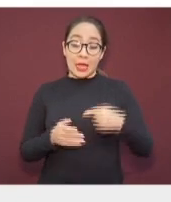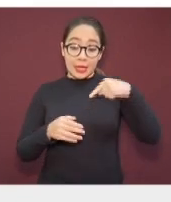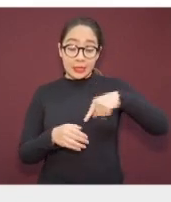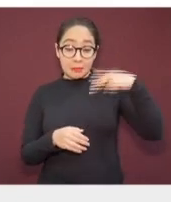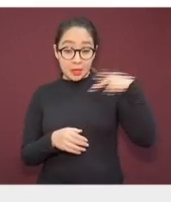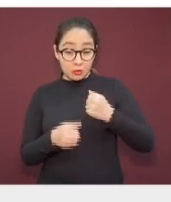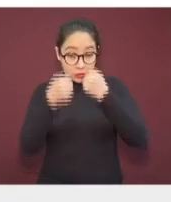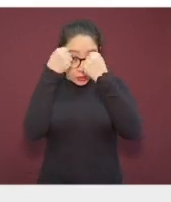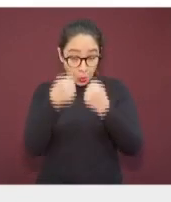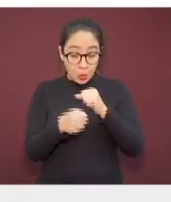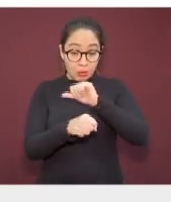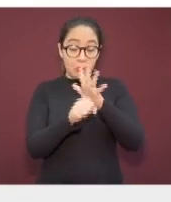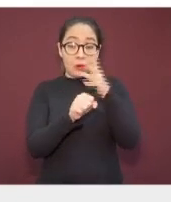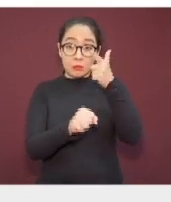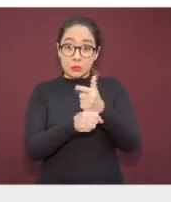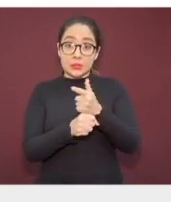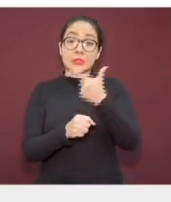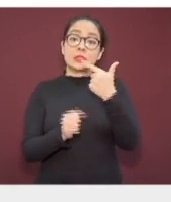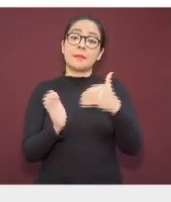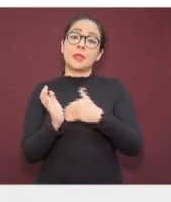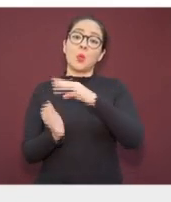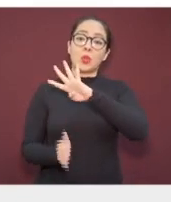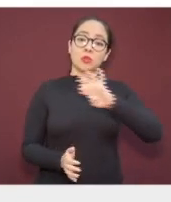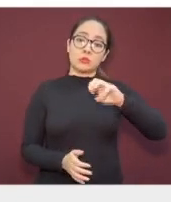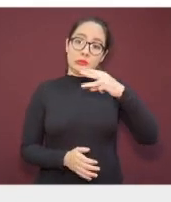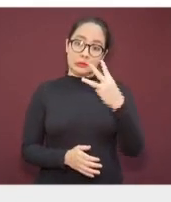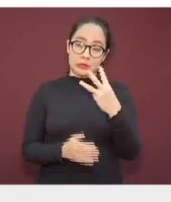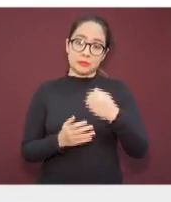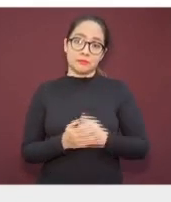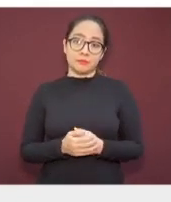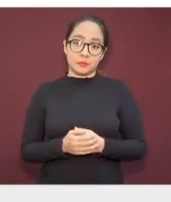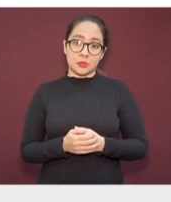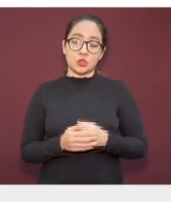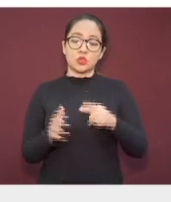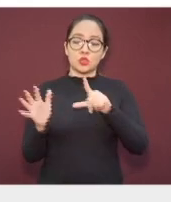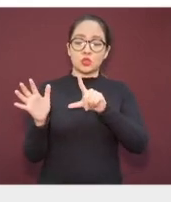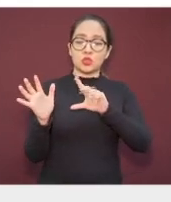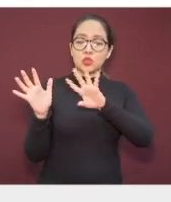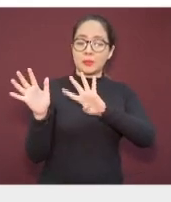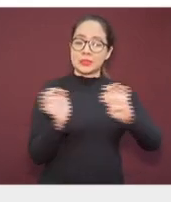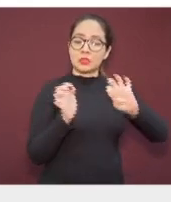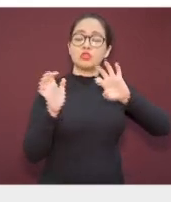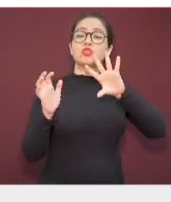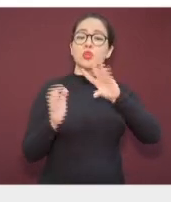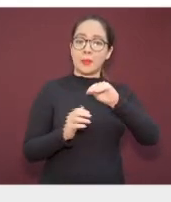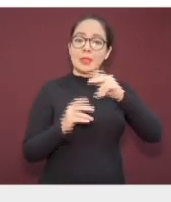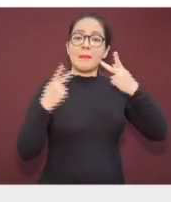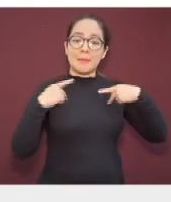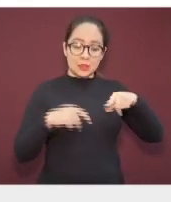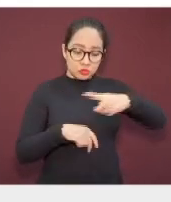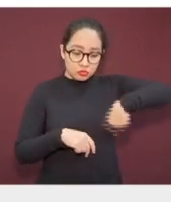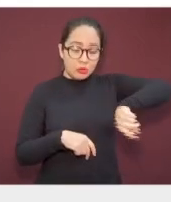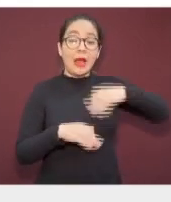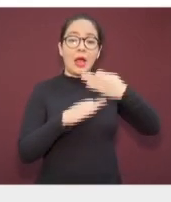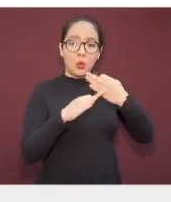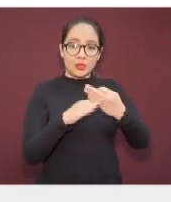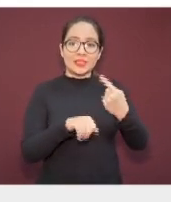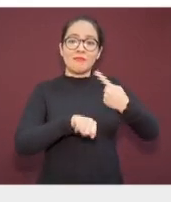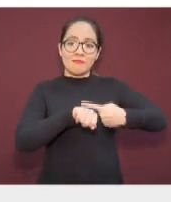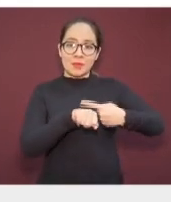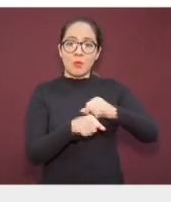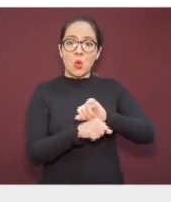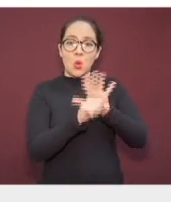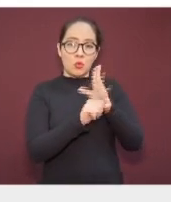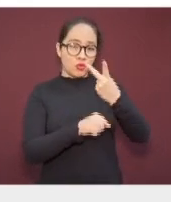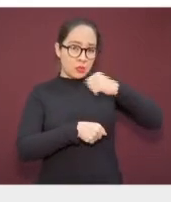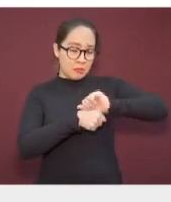7 mil 403. Se consideran actuales 990. Representan la actividad de la transmisión en las dos